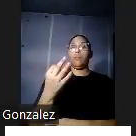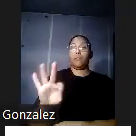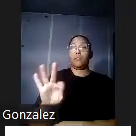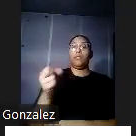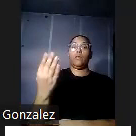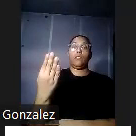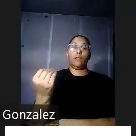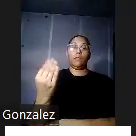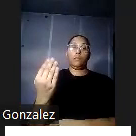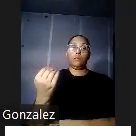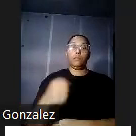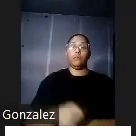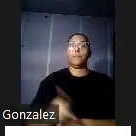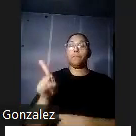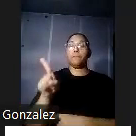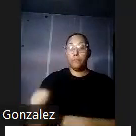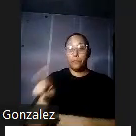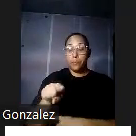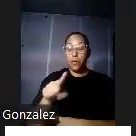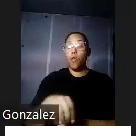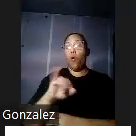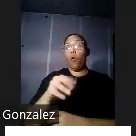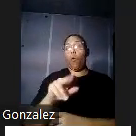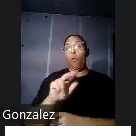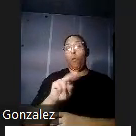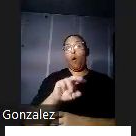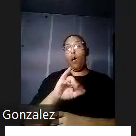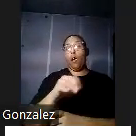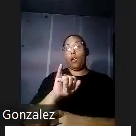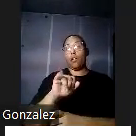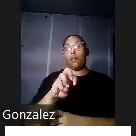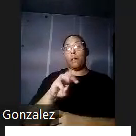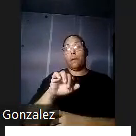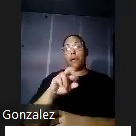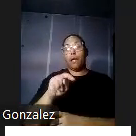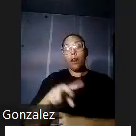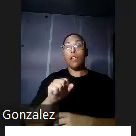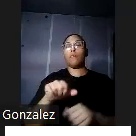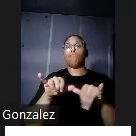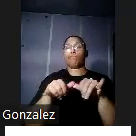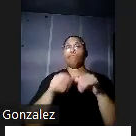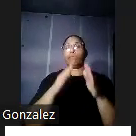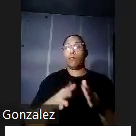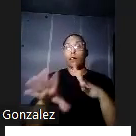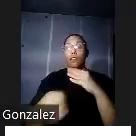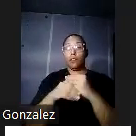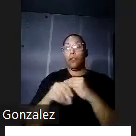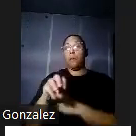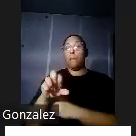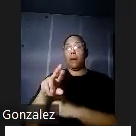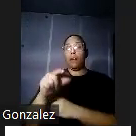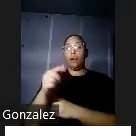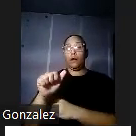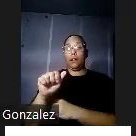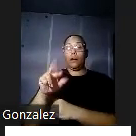y el puñado del doctor Ashford que era Juan Jiménez fueron los arquitectos. Añade también Margarita que los vitrales fueron